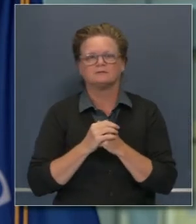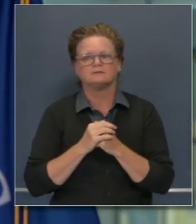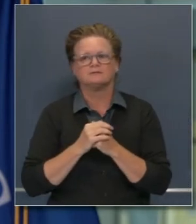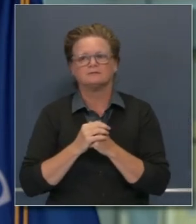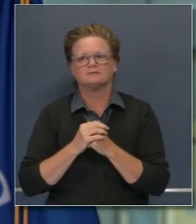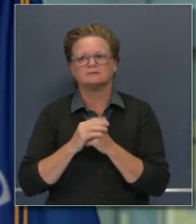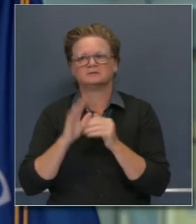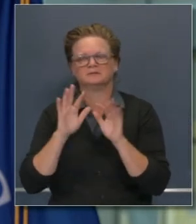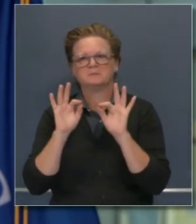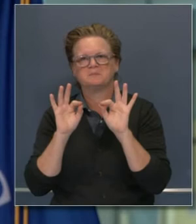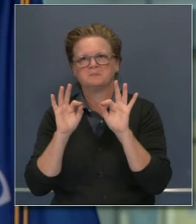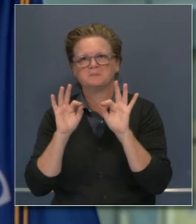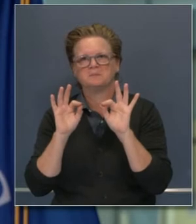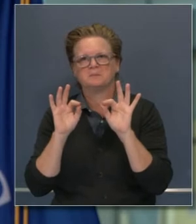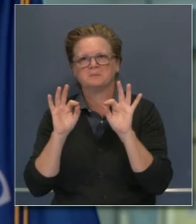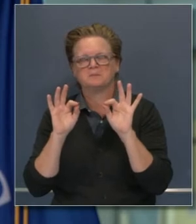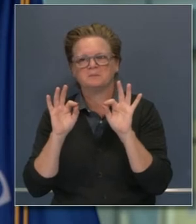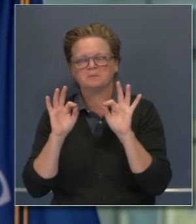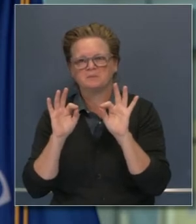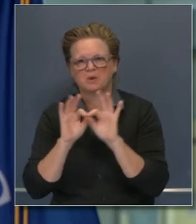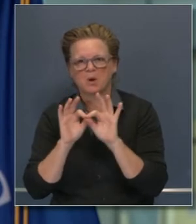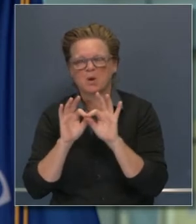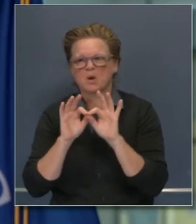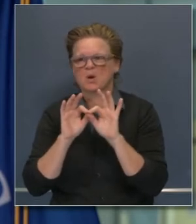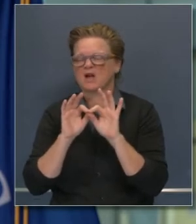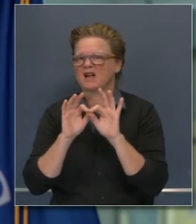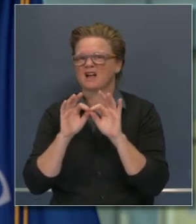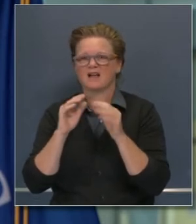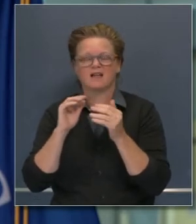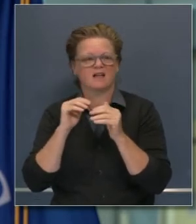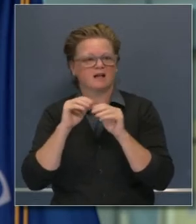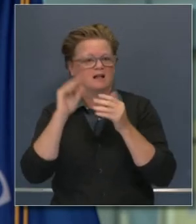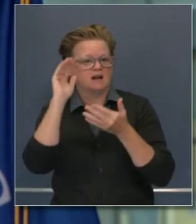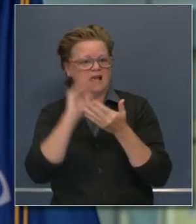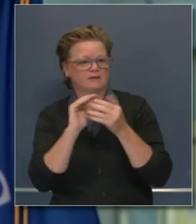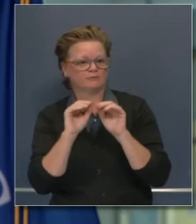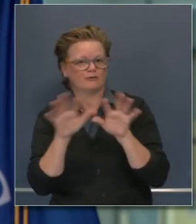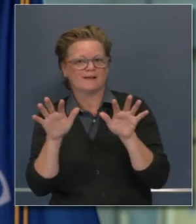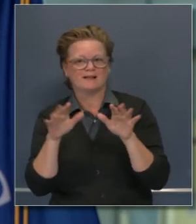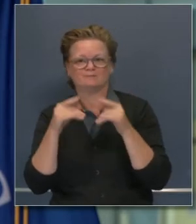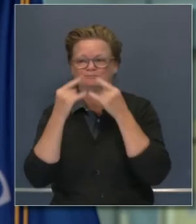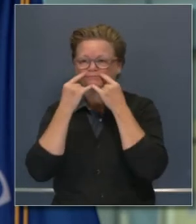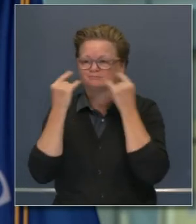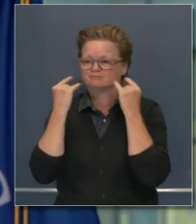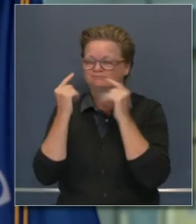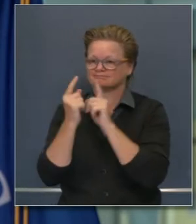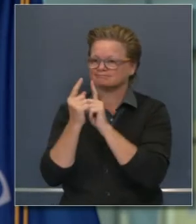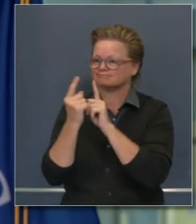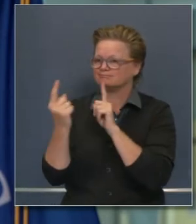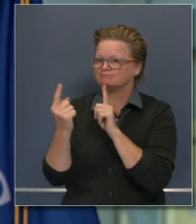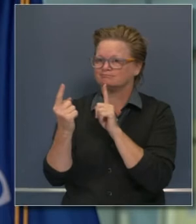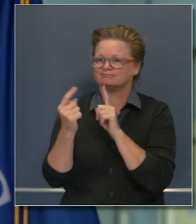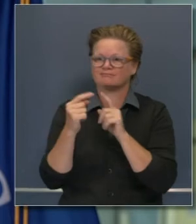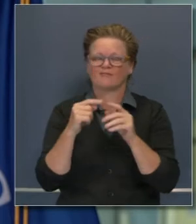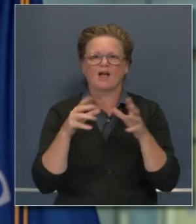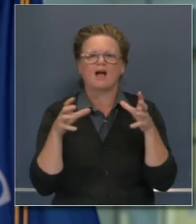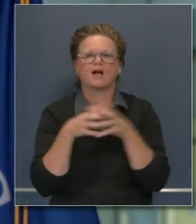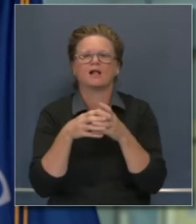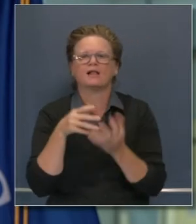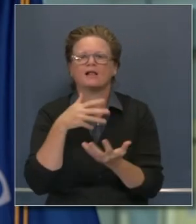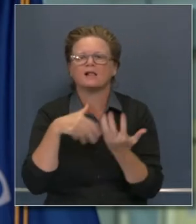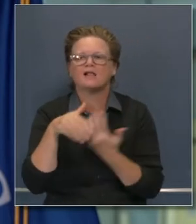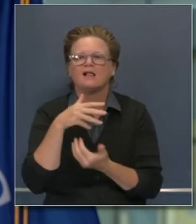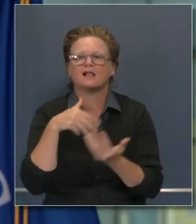deberíamos estarlo haciendo, ejerciendo la distancia física como debemos hacerlo. Y siempre les instamos que se